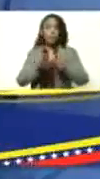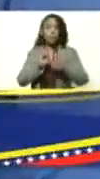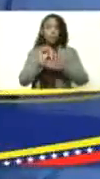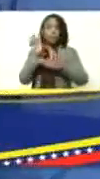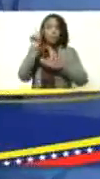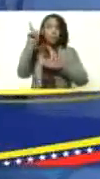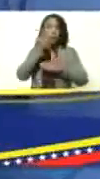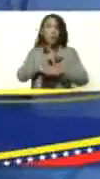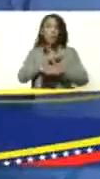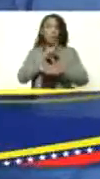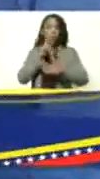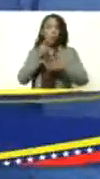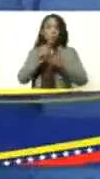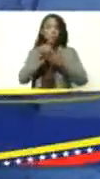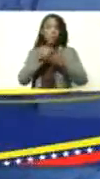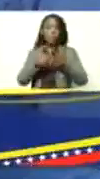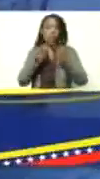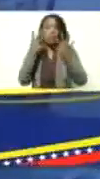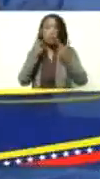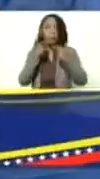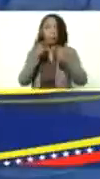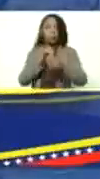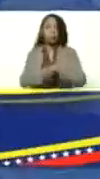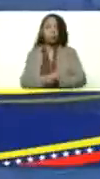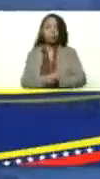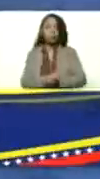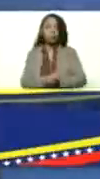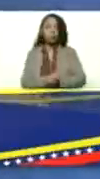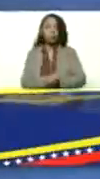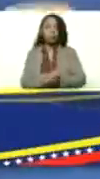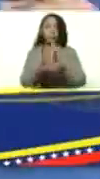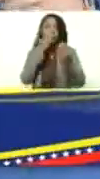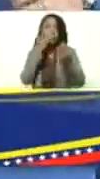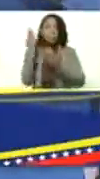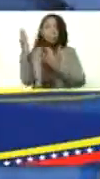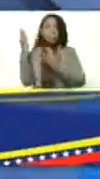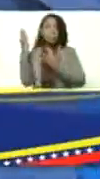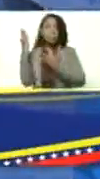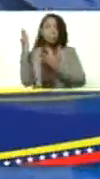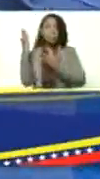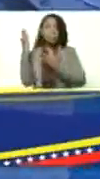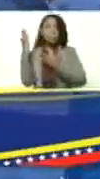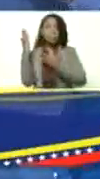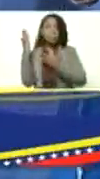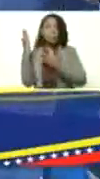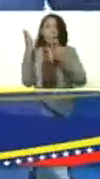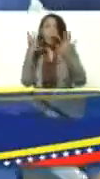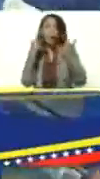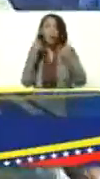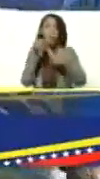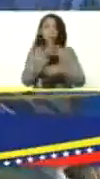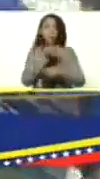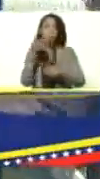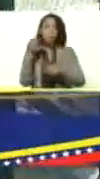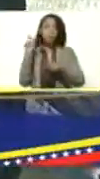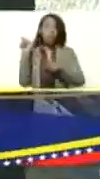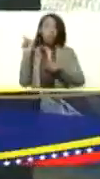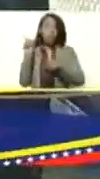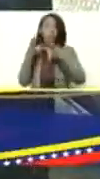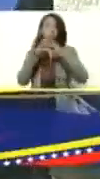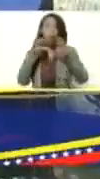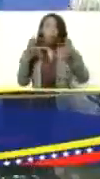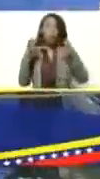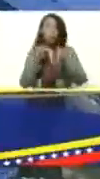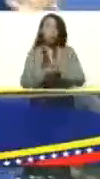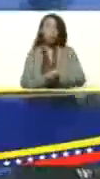ya en España también los validan como animales de raza. Bueno, para que ustedes vean, pues, validando la raza de estas ovejas,